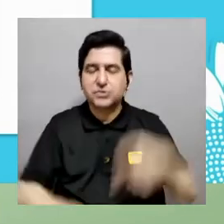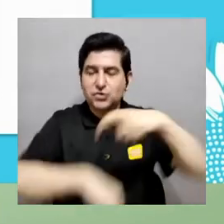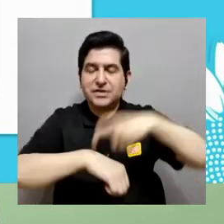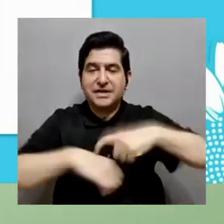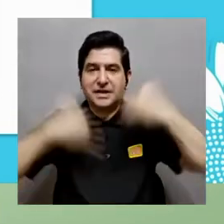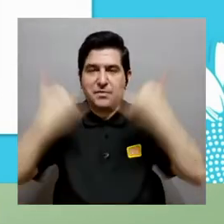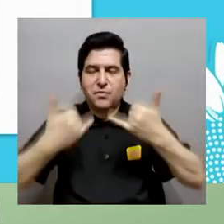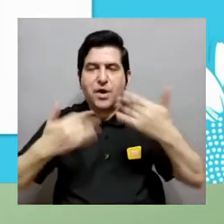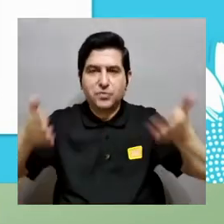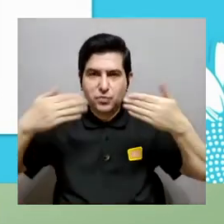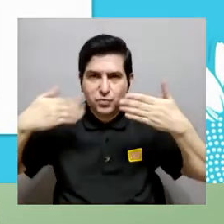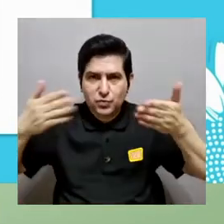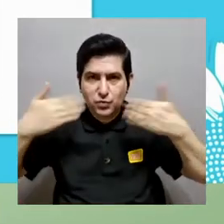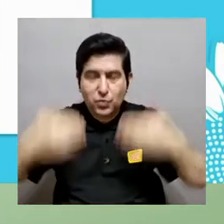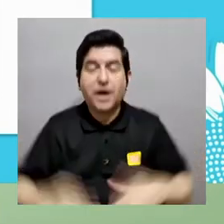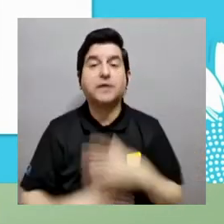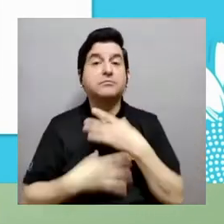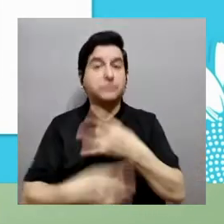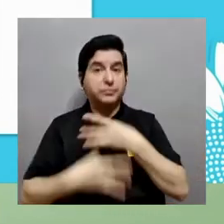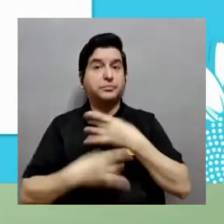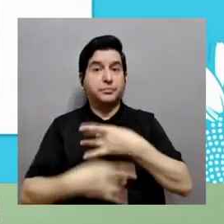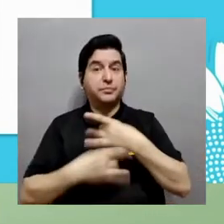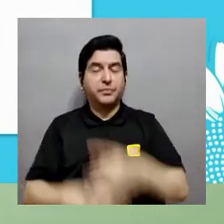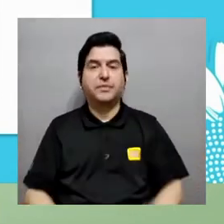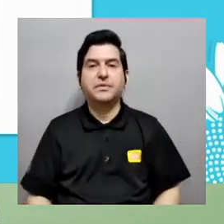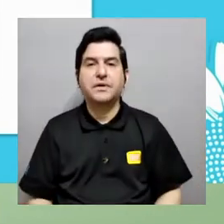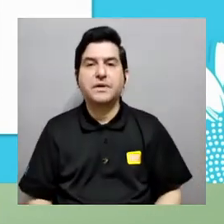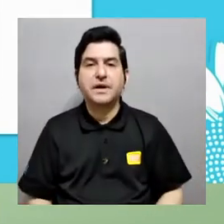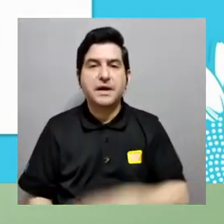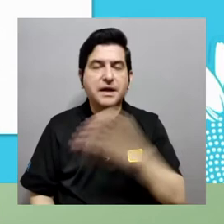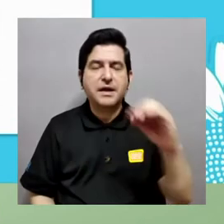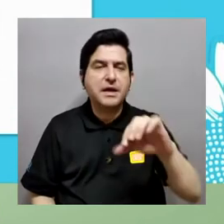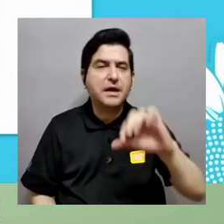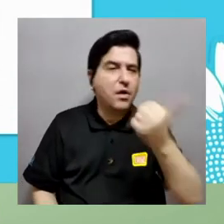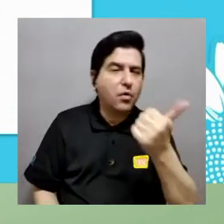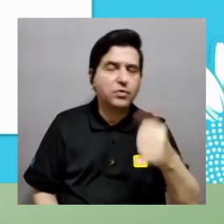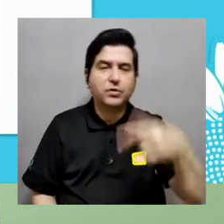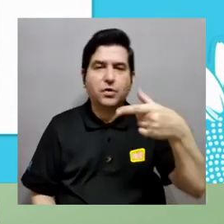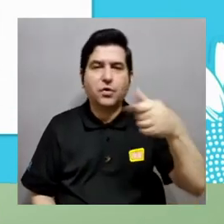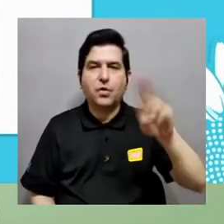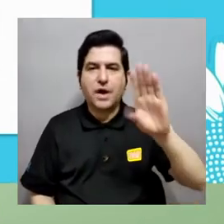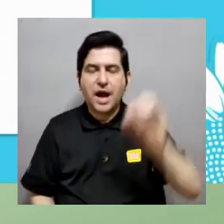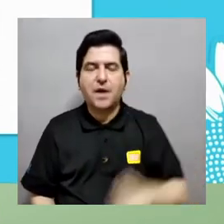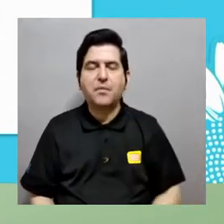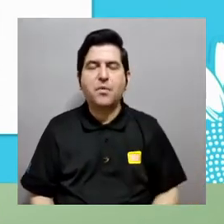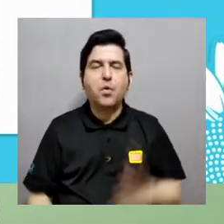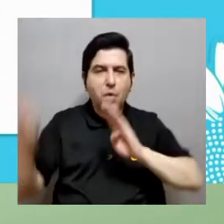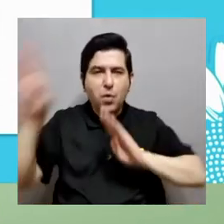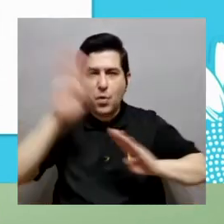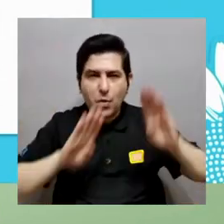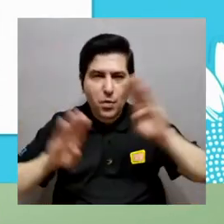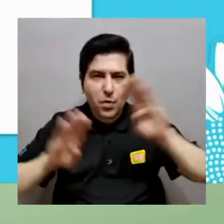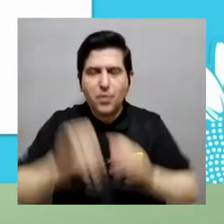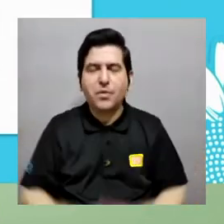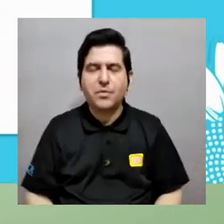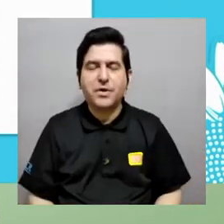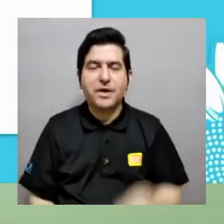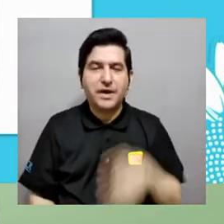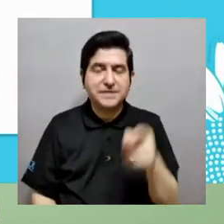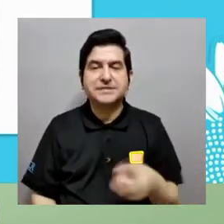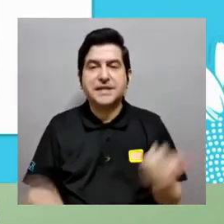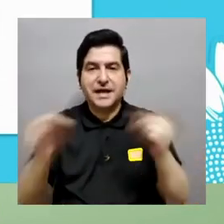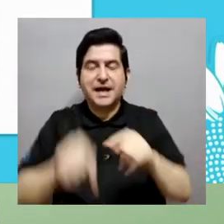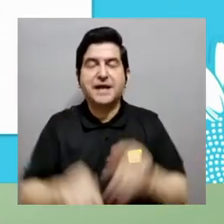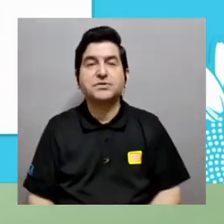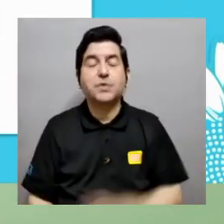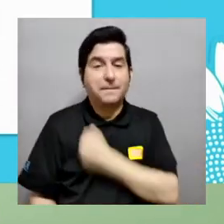20 en la parte de las pronósticas me imagino que para estos días que tiene que estar muy interesante y Gabo es mi sospecho que